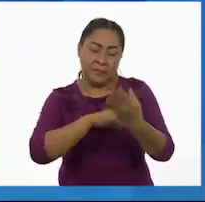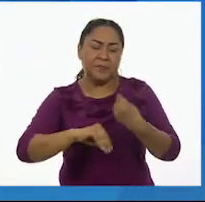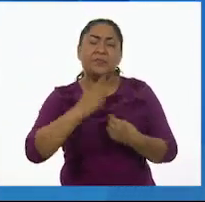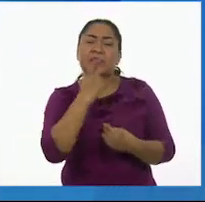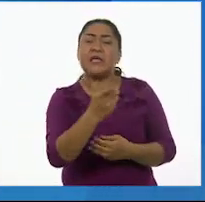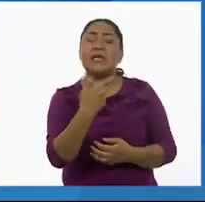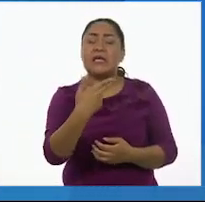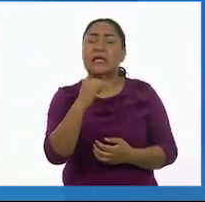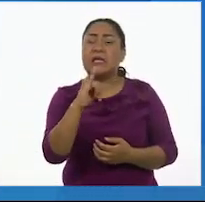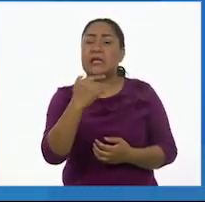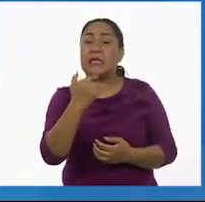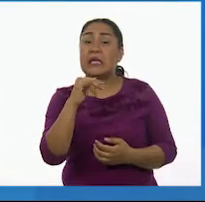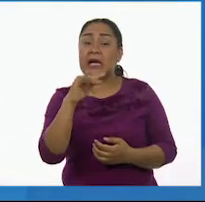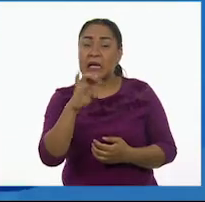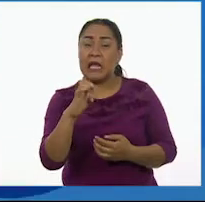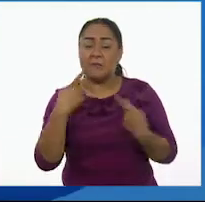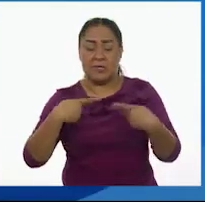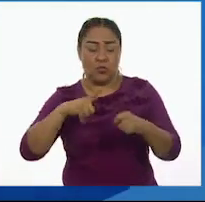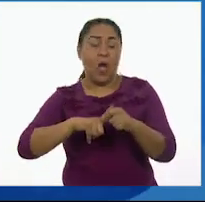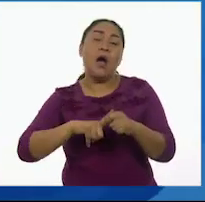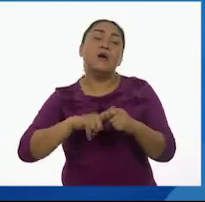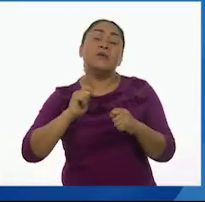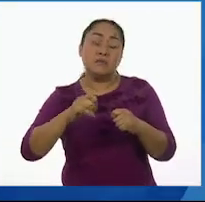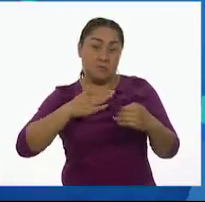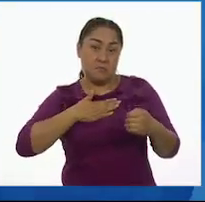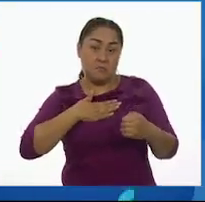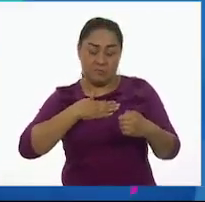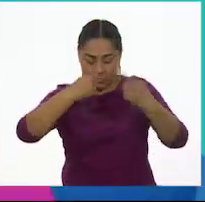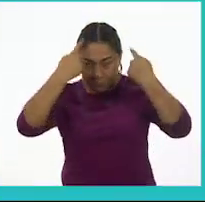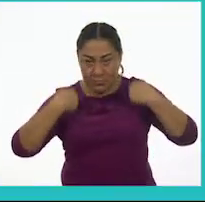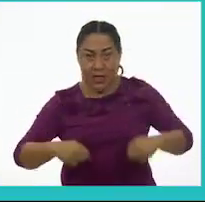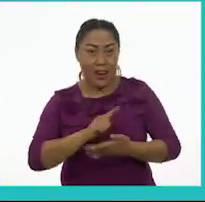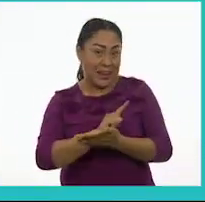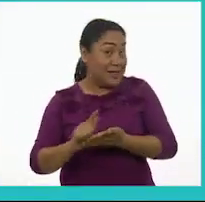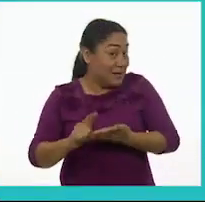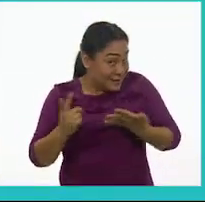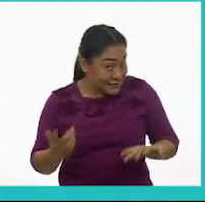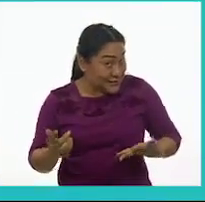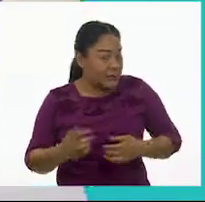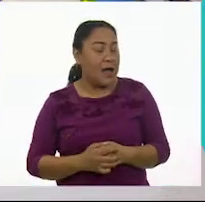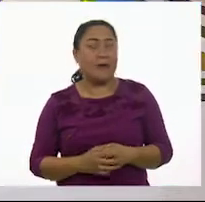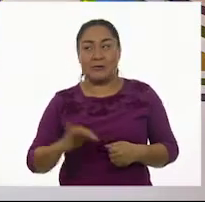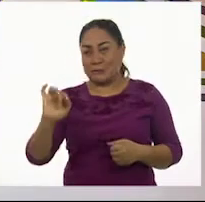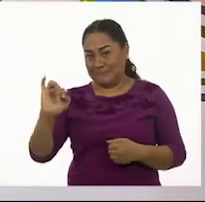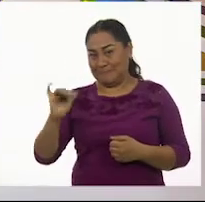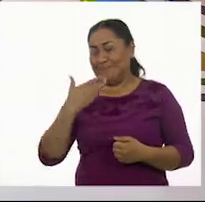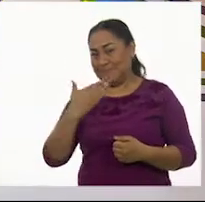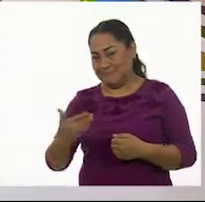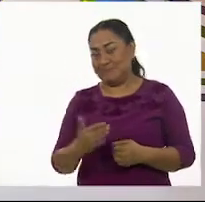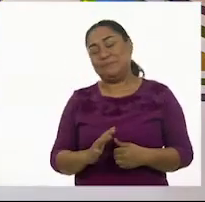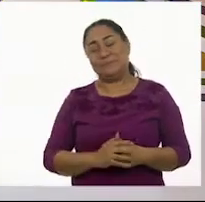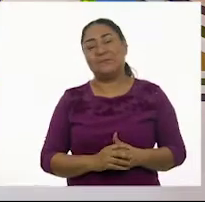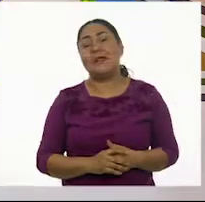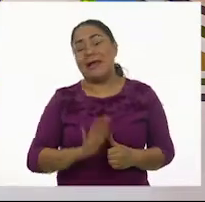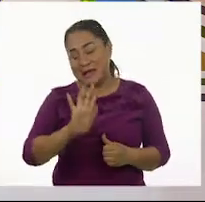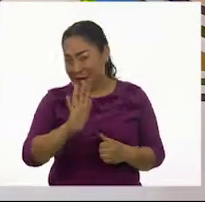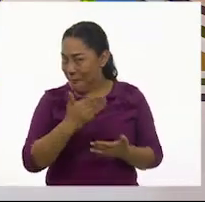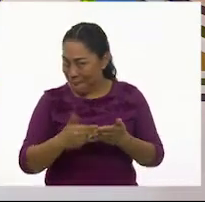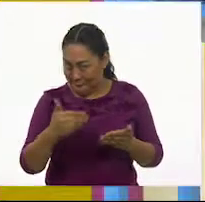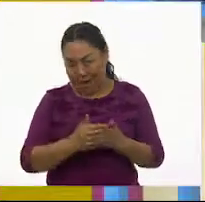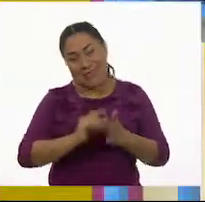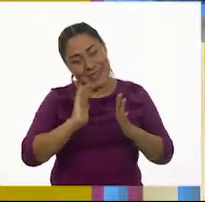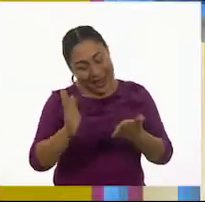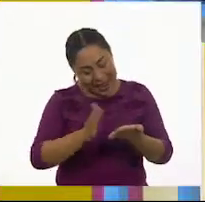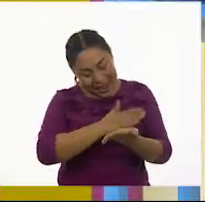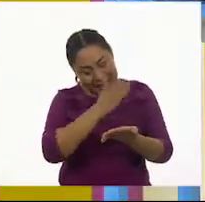será la limpieza y el aseo en tu persona, ¿cierto? Así es. Aquí está, maestro. Y ahora sí. Ahora sí, a